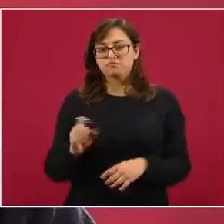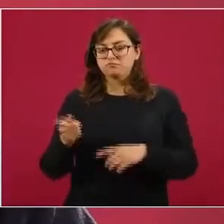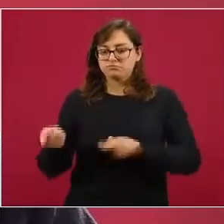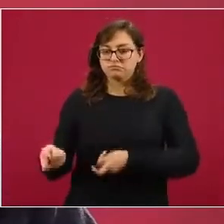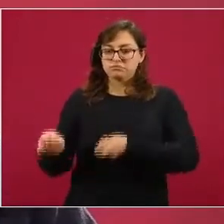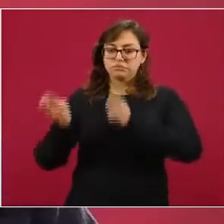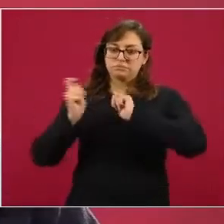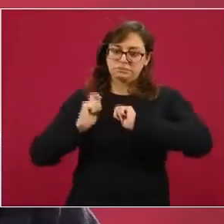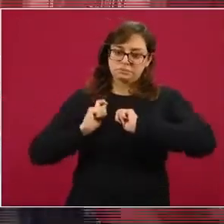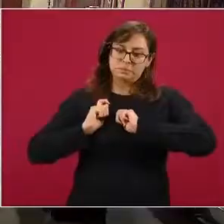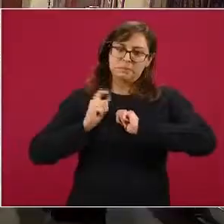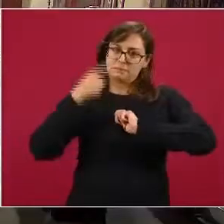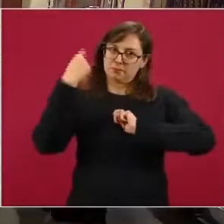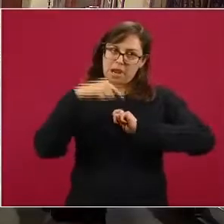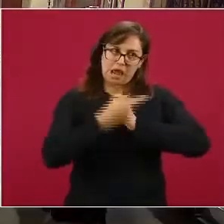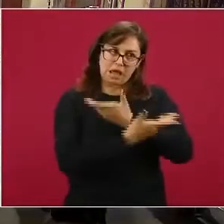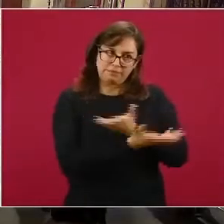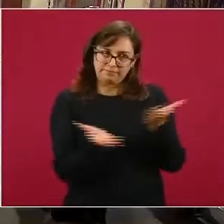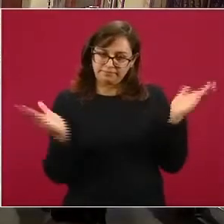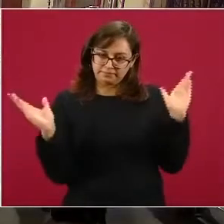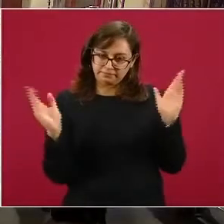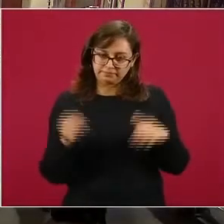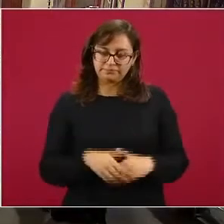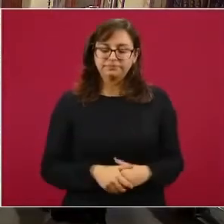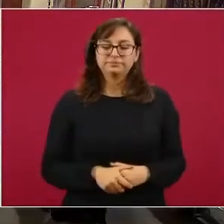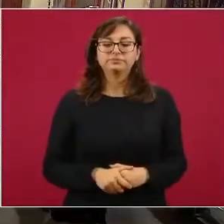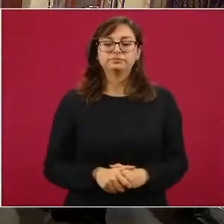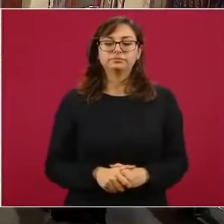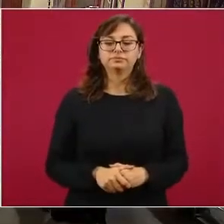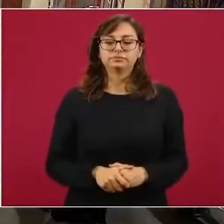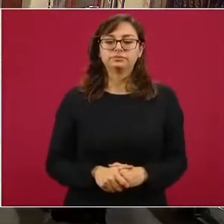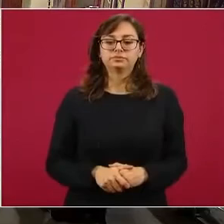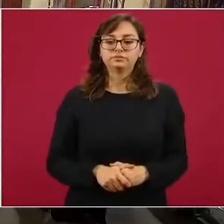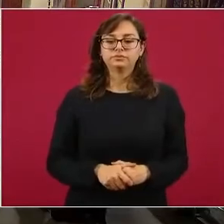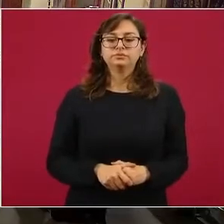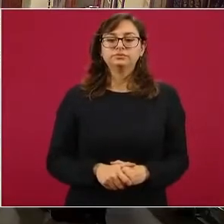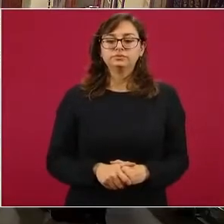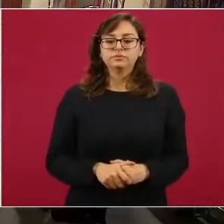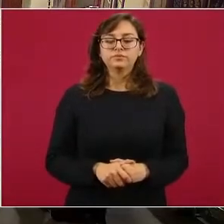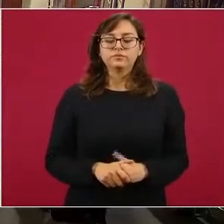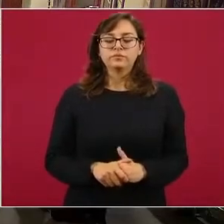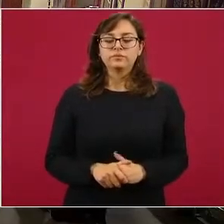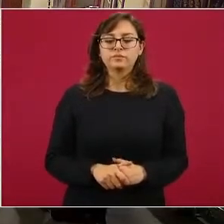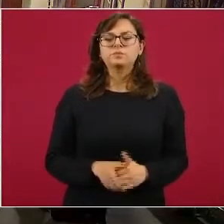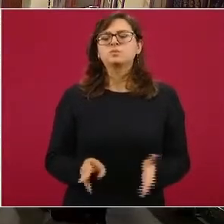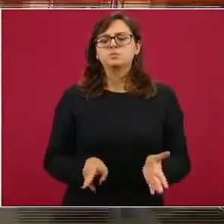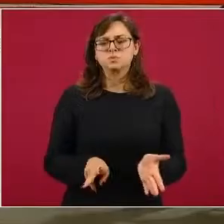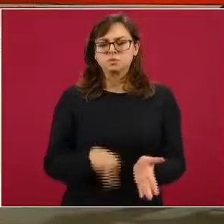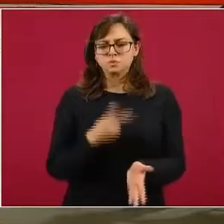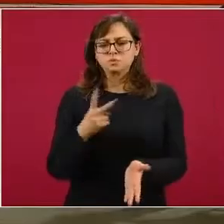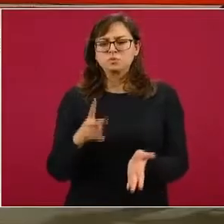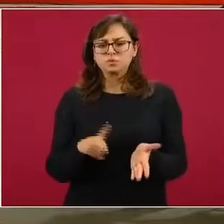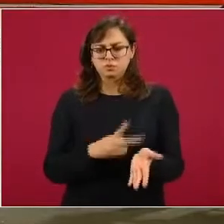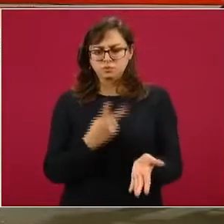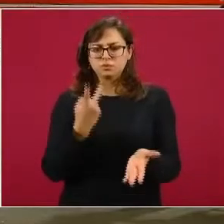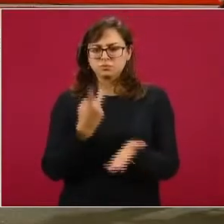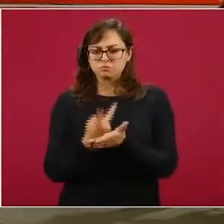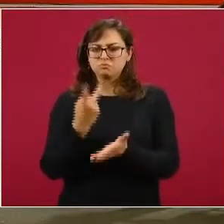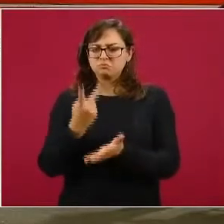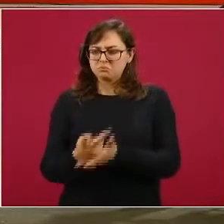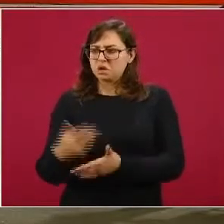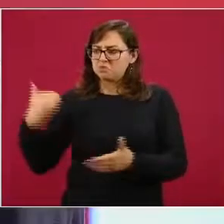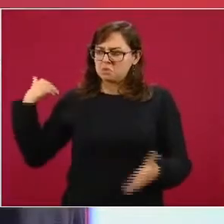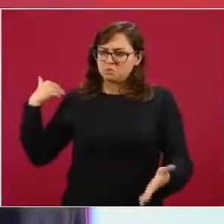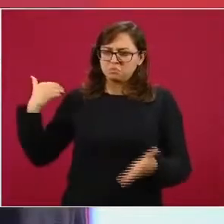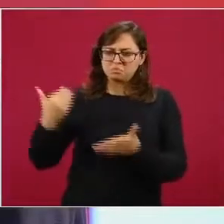Vasco de Quiroca. Esta condecoración se le ha conferido a otros múltiples personajes e instituciones que